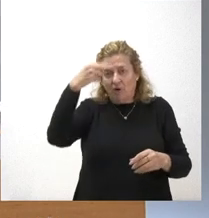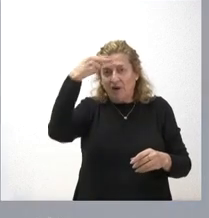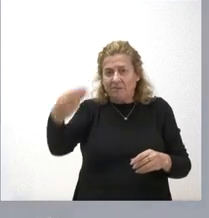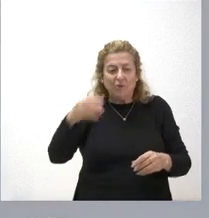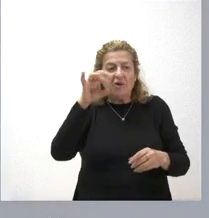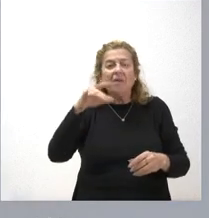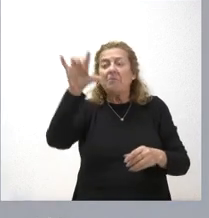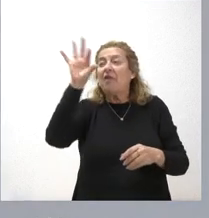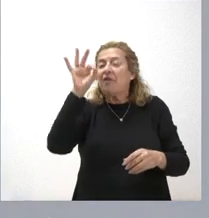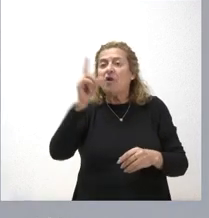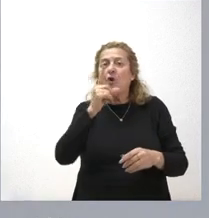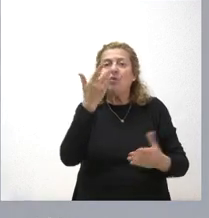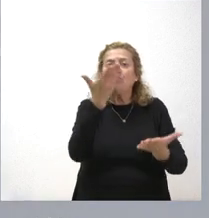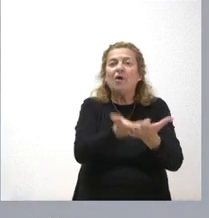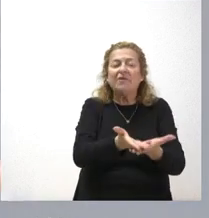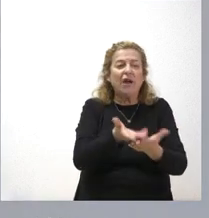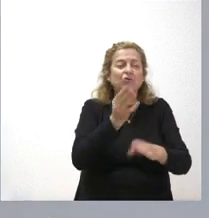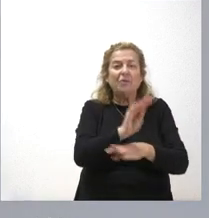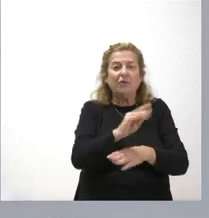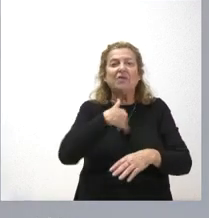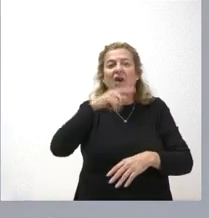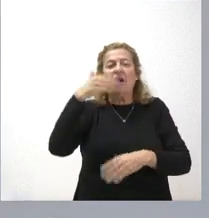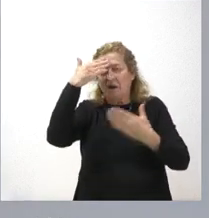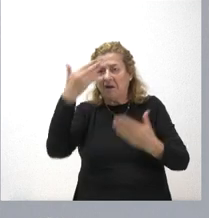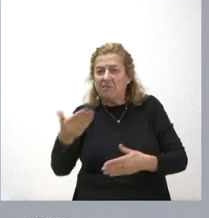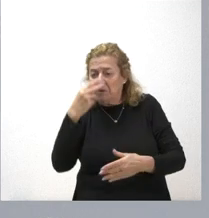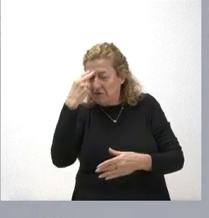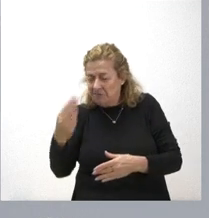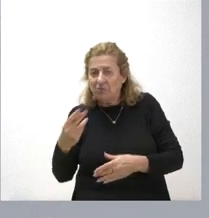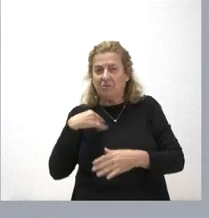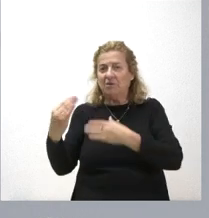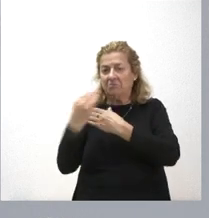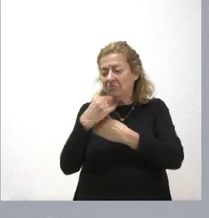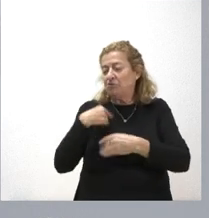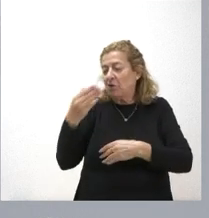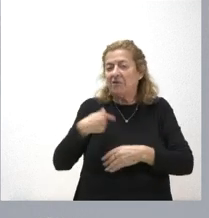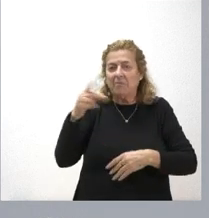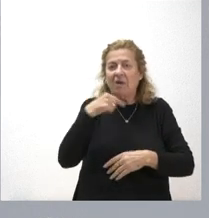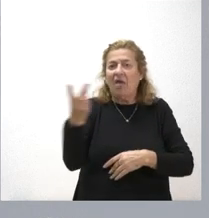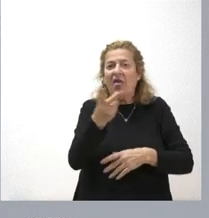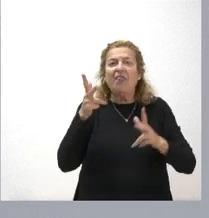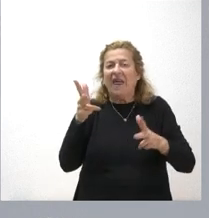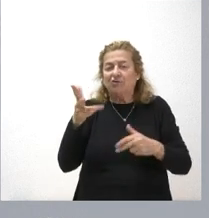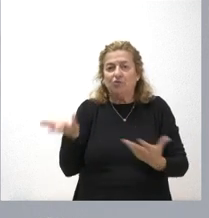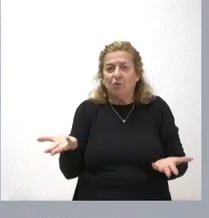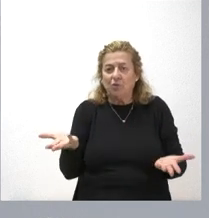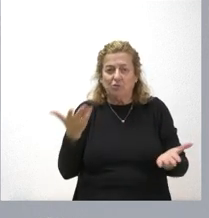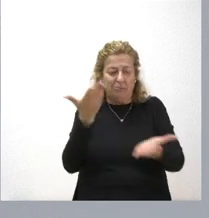solicitar la subvención y respetamos a quien ha solicitado esa subvención que también tienes el mismo derecho de solicitarlo y